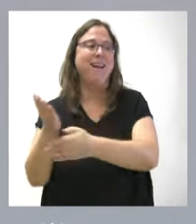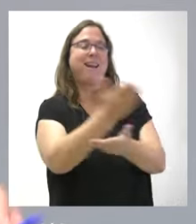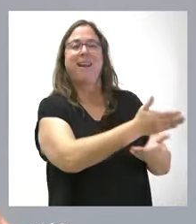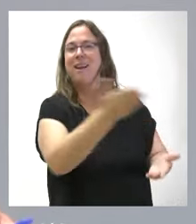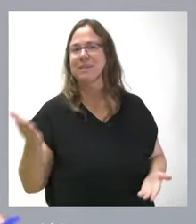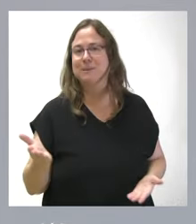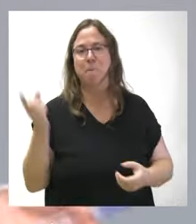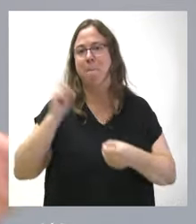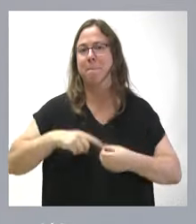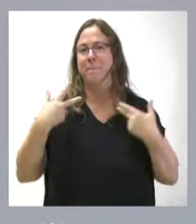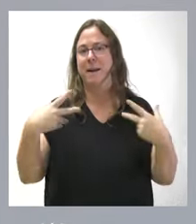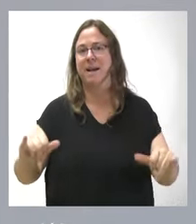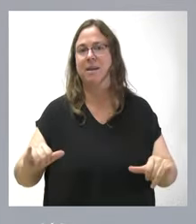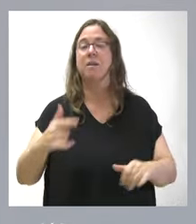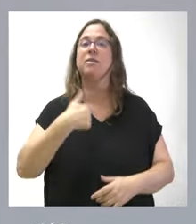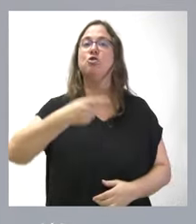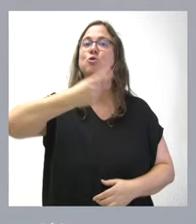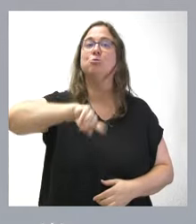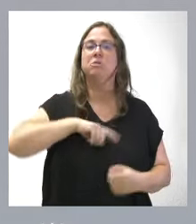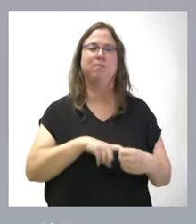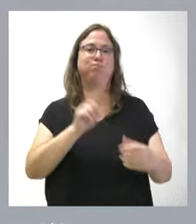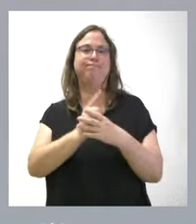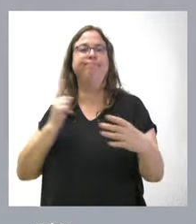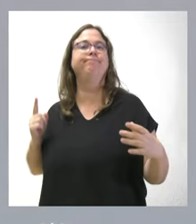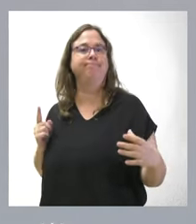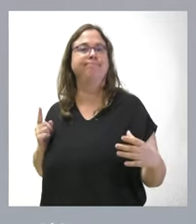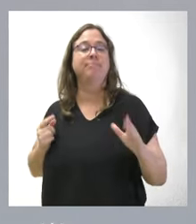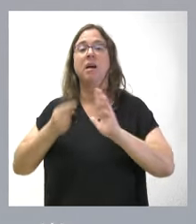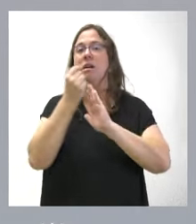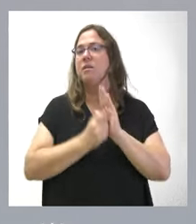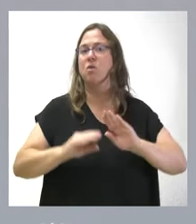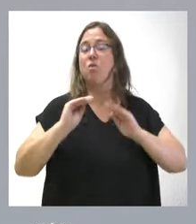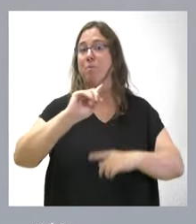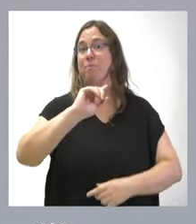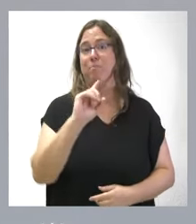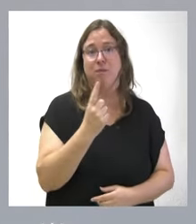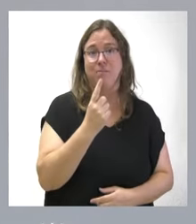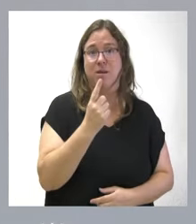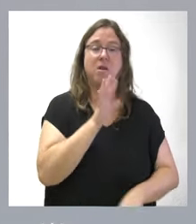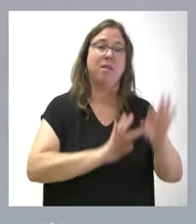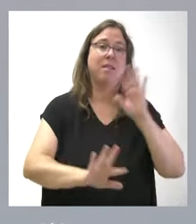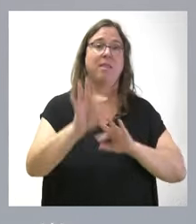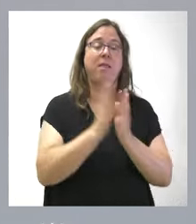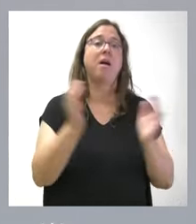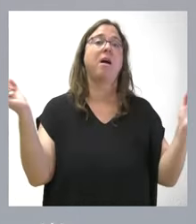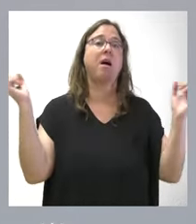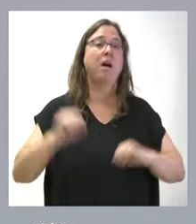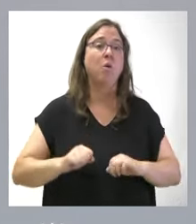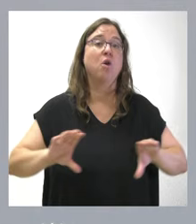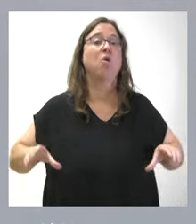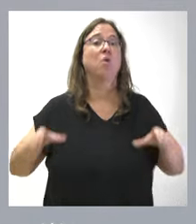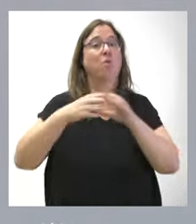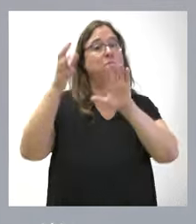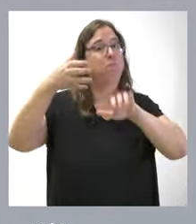participación y estamos siendo excluidos. Es el criterio de que primero se decide y se acuerda con un grupo de